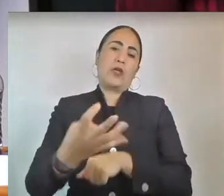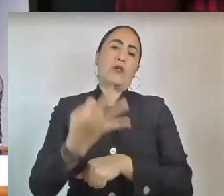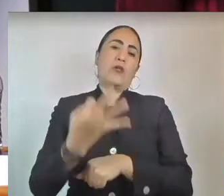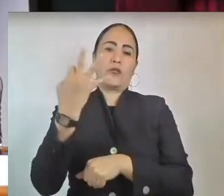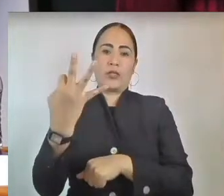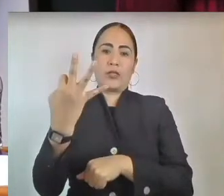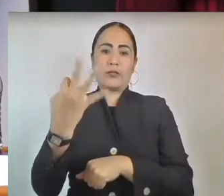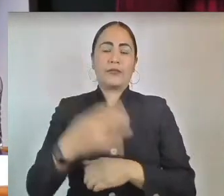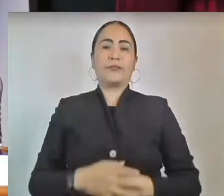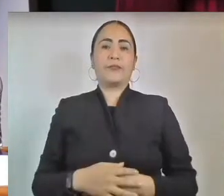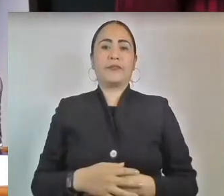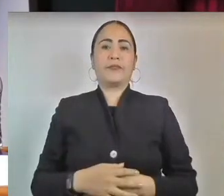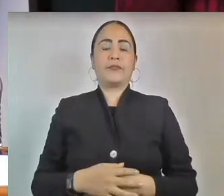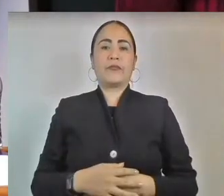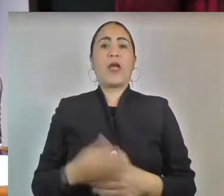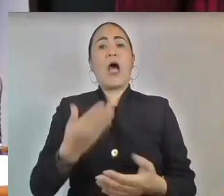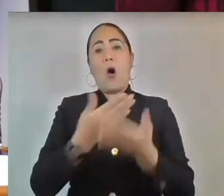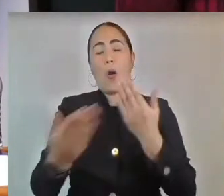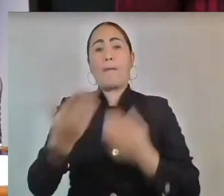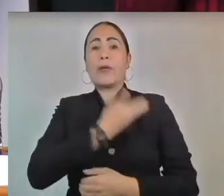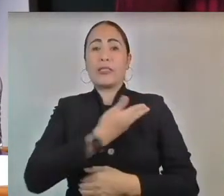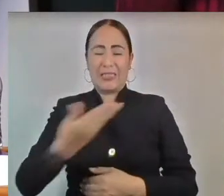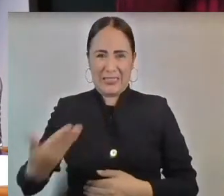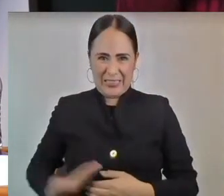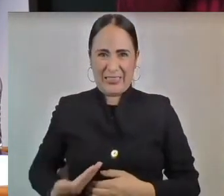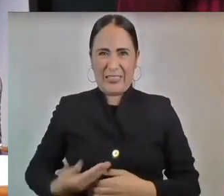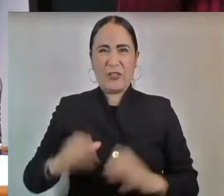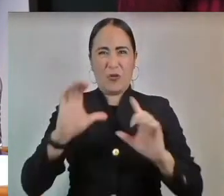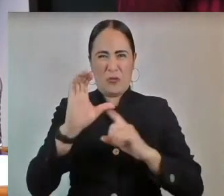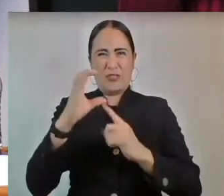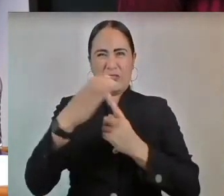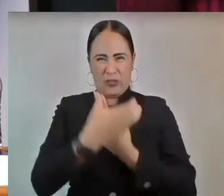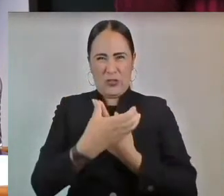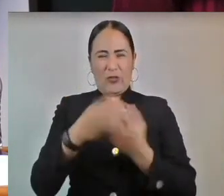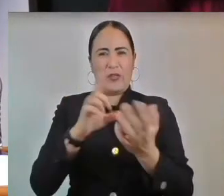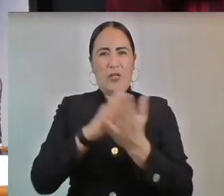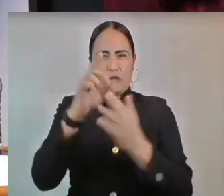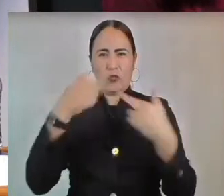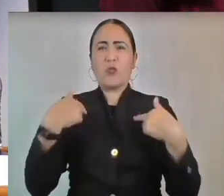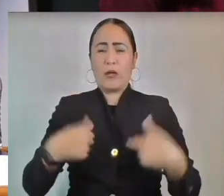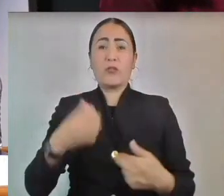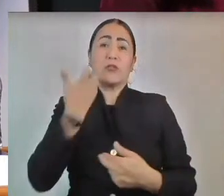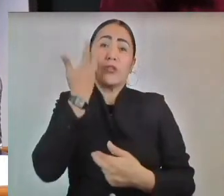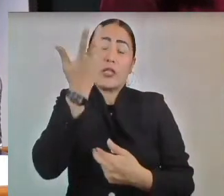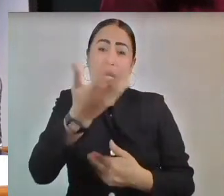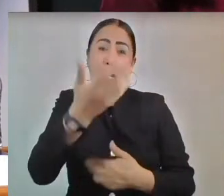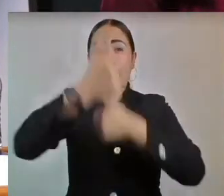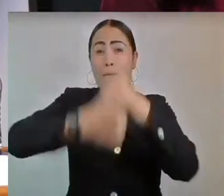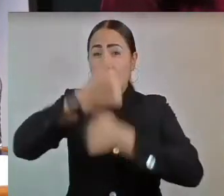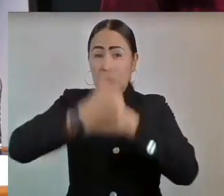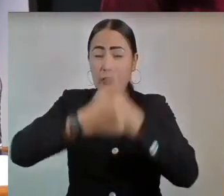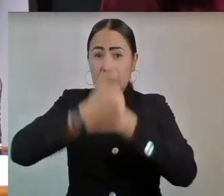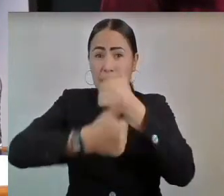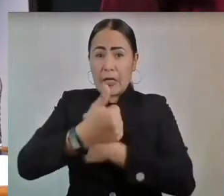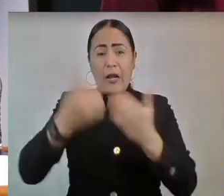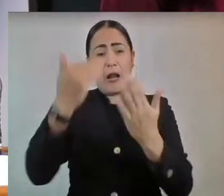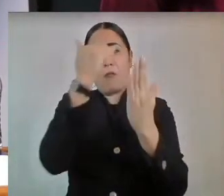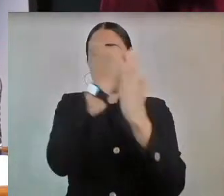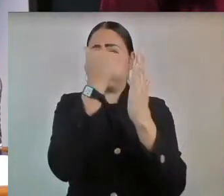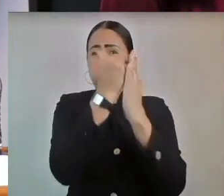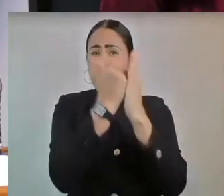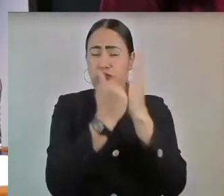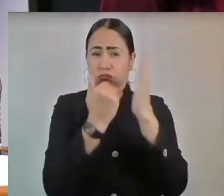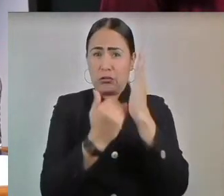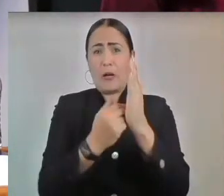actual presidente de la Comisión Estatal de Derechos Humanos decida participar en el proceso, en términos de lo establecido en el